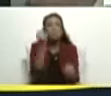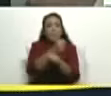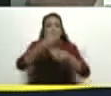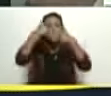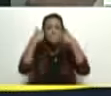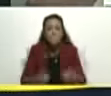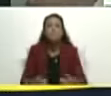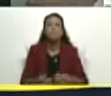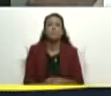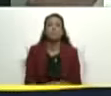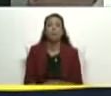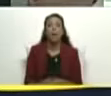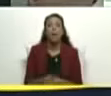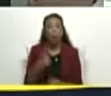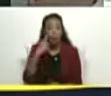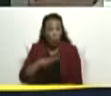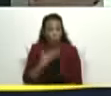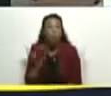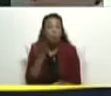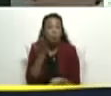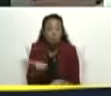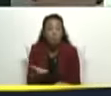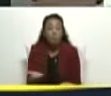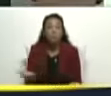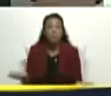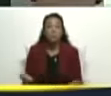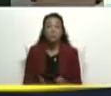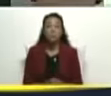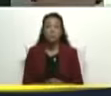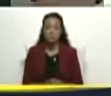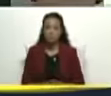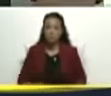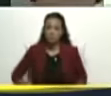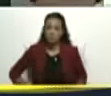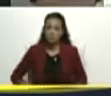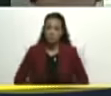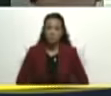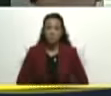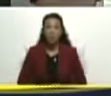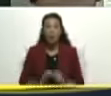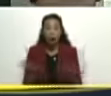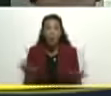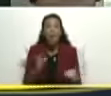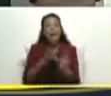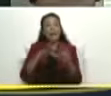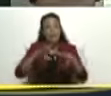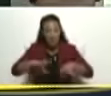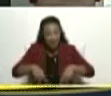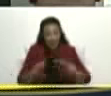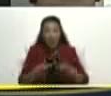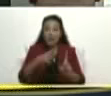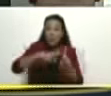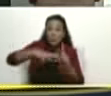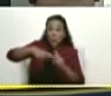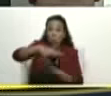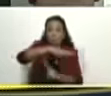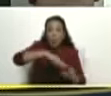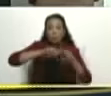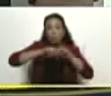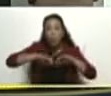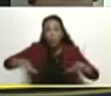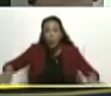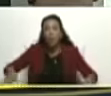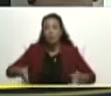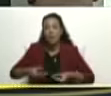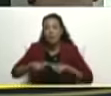Y poder crear las condiciones óptimas para el despliegue